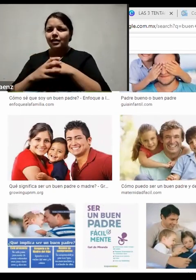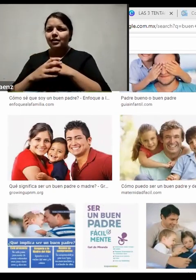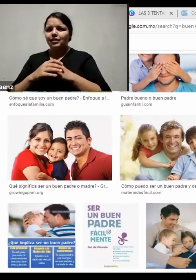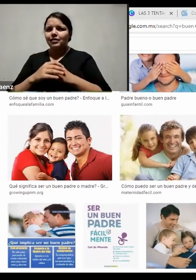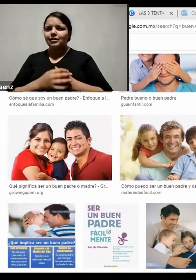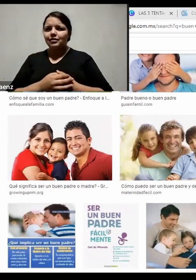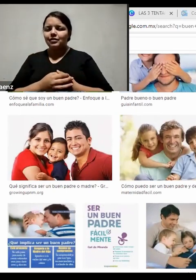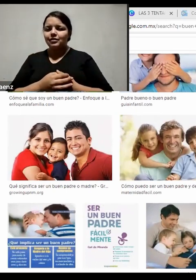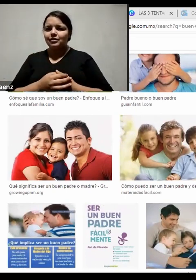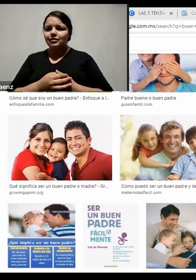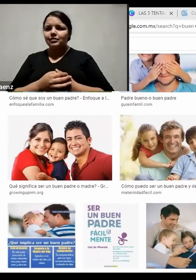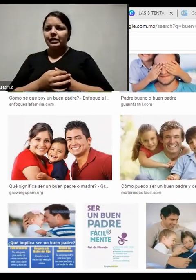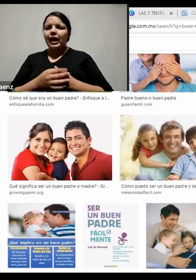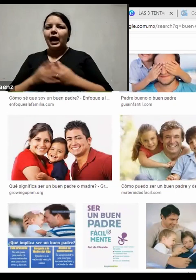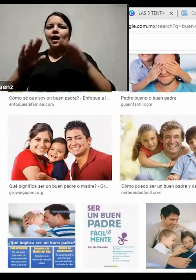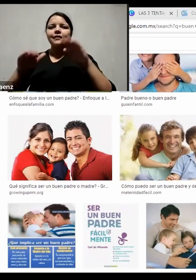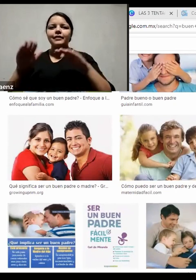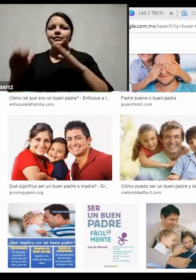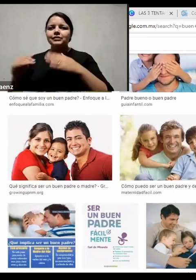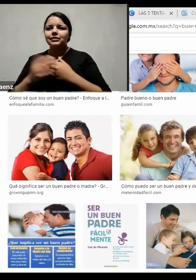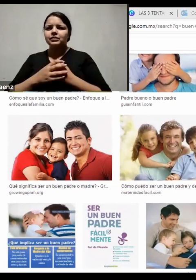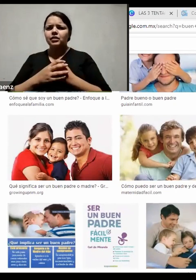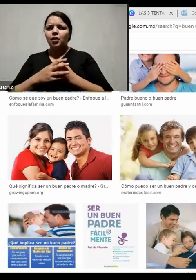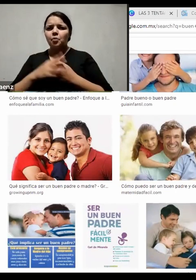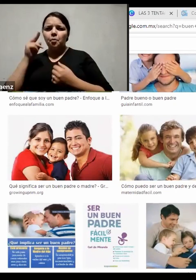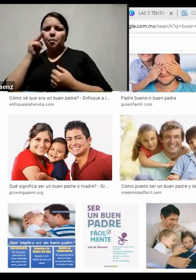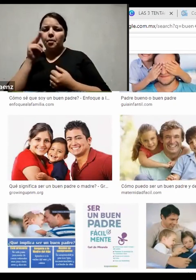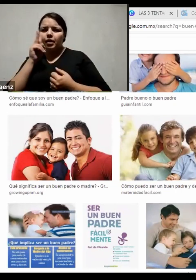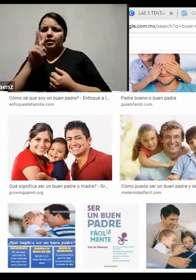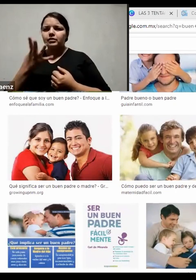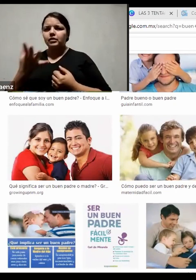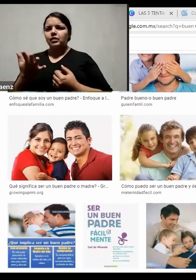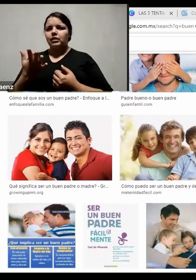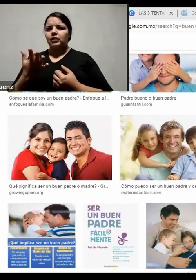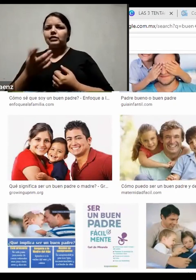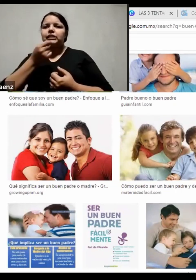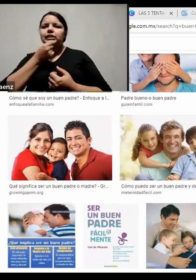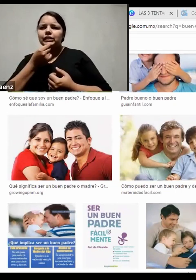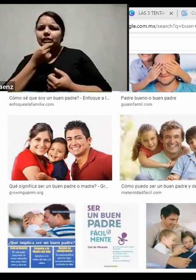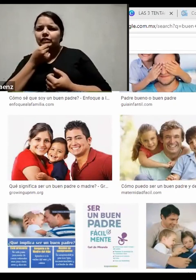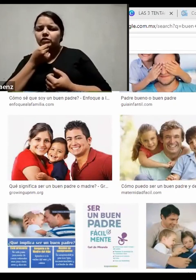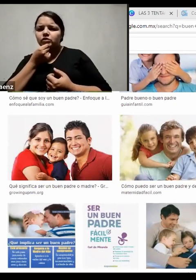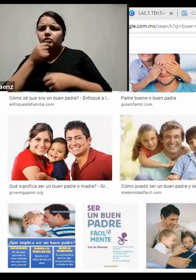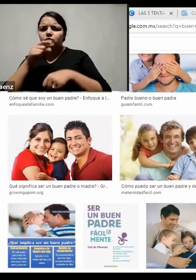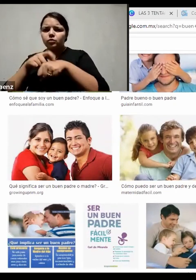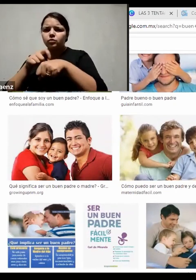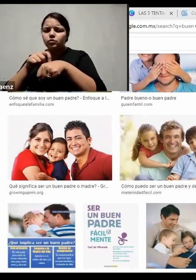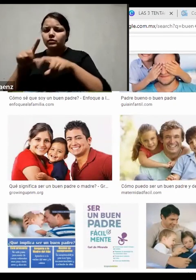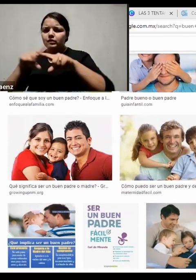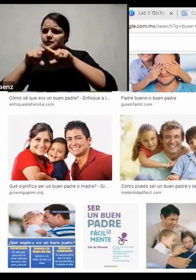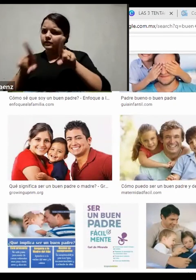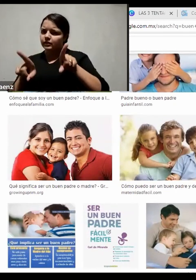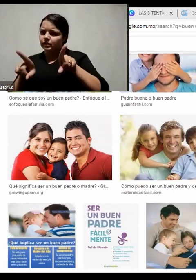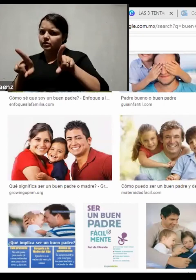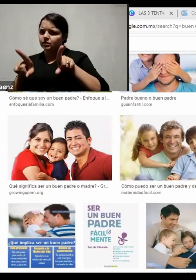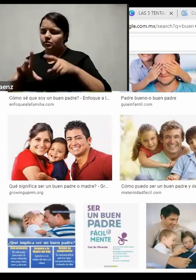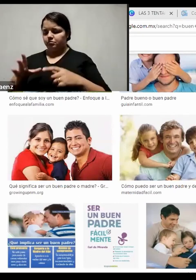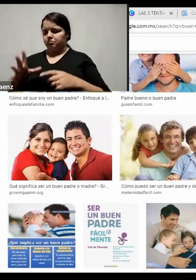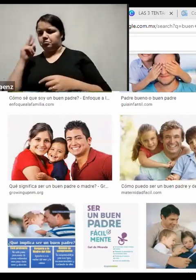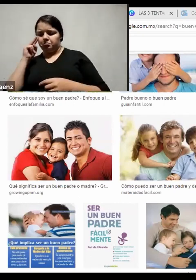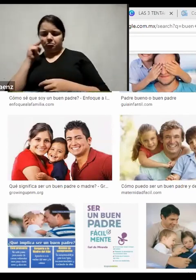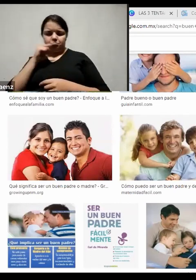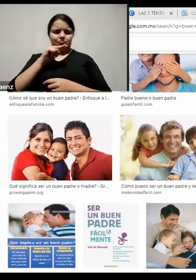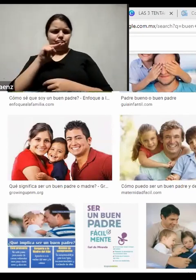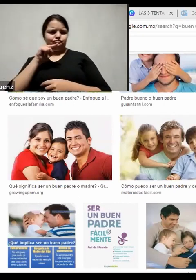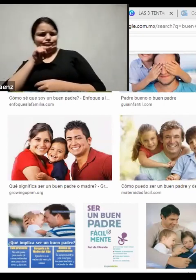como estos experimentos sociales donde sí, es una persona con un niño con un color moreno de